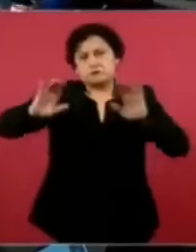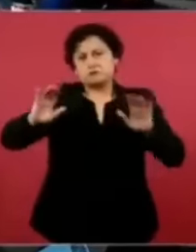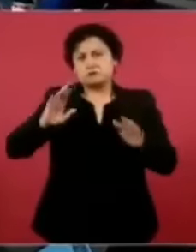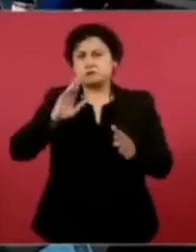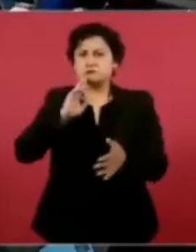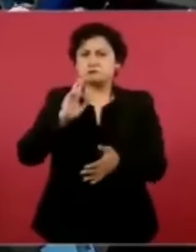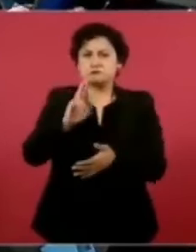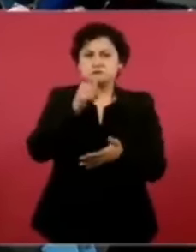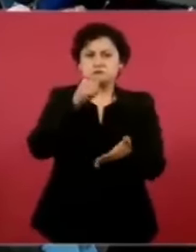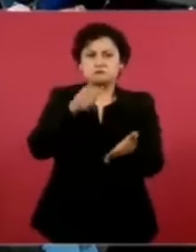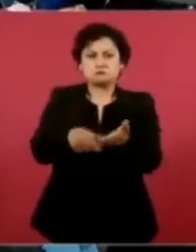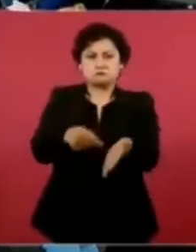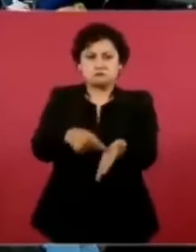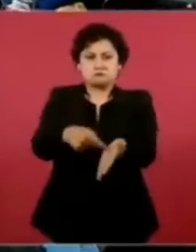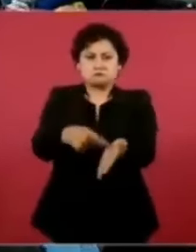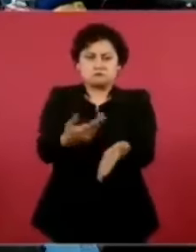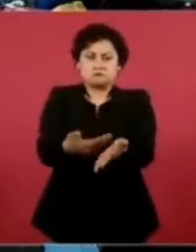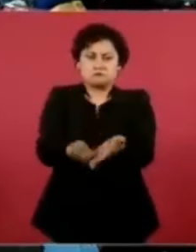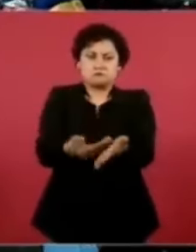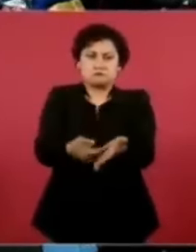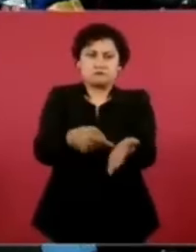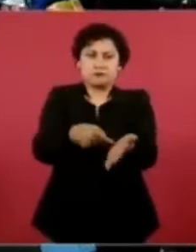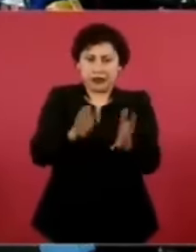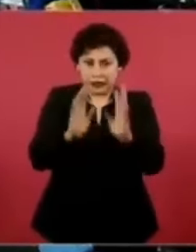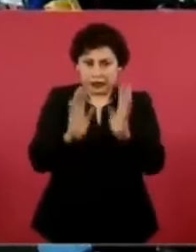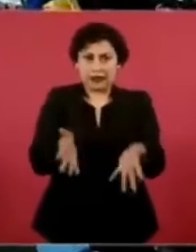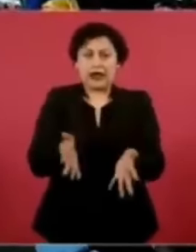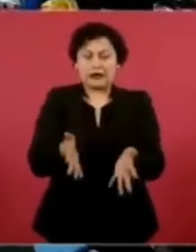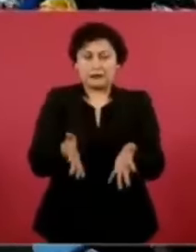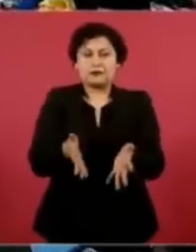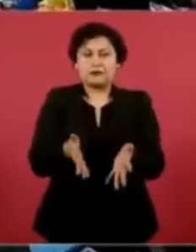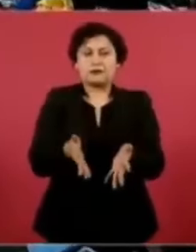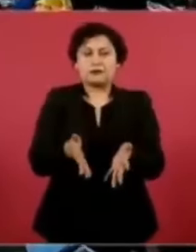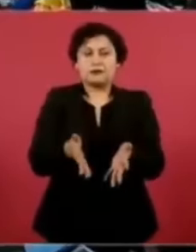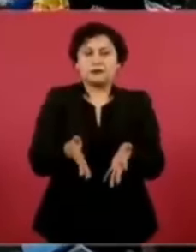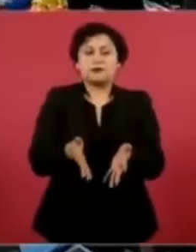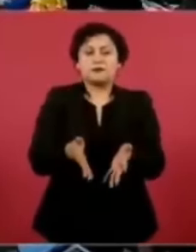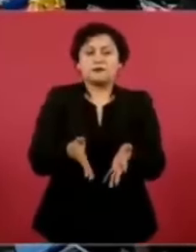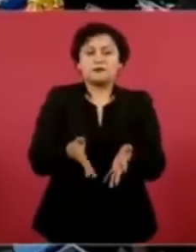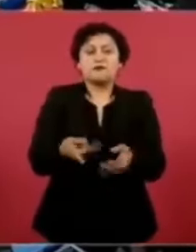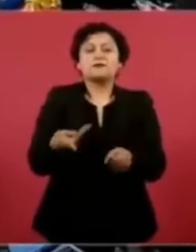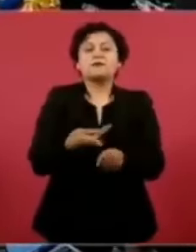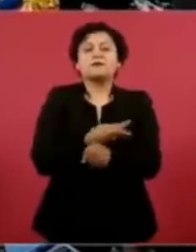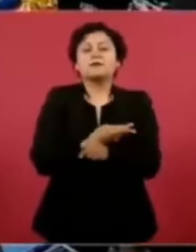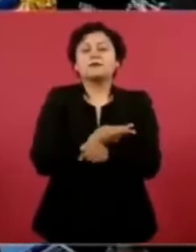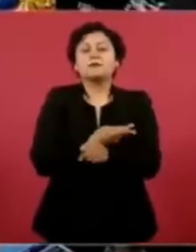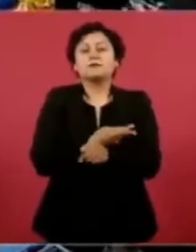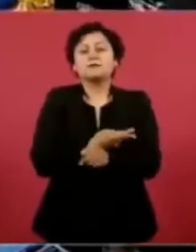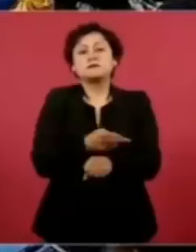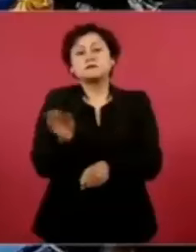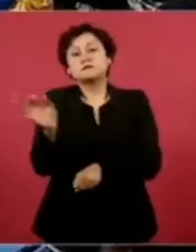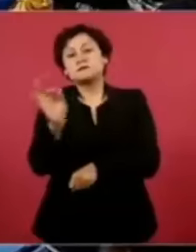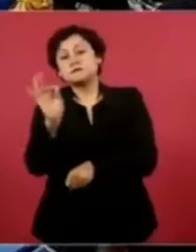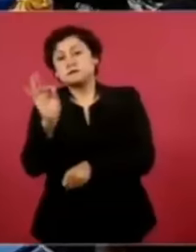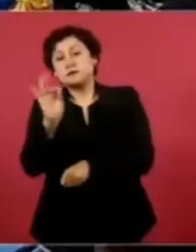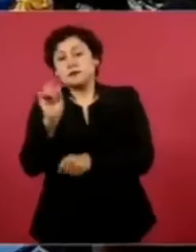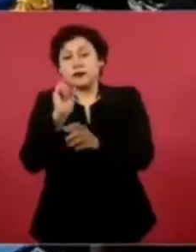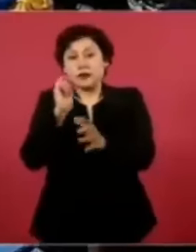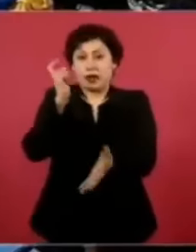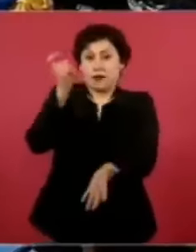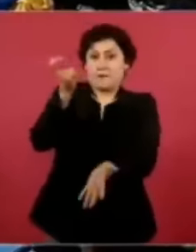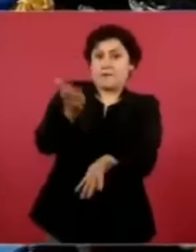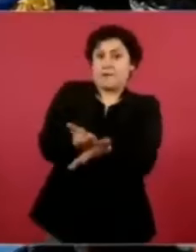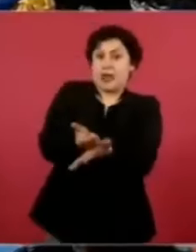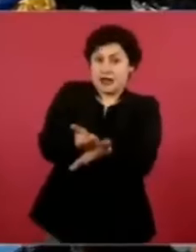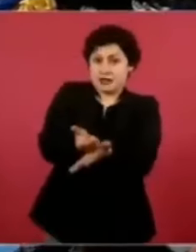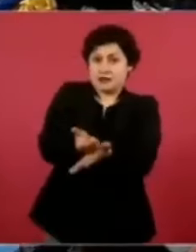Y entonces paga y recibe por haber